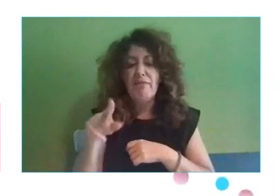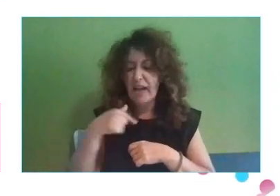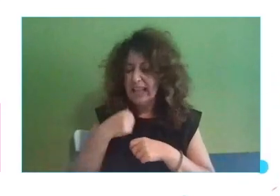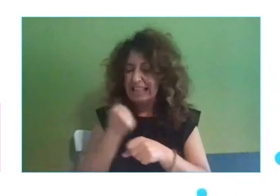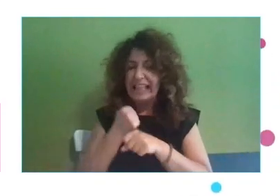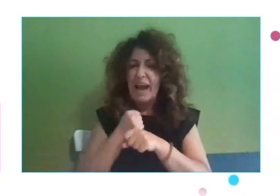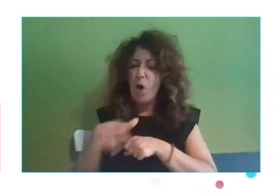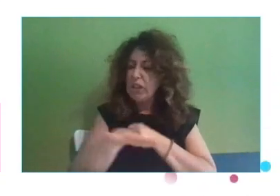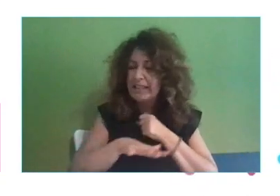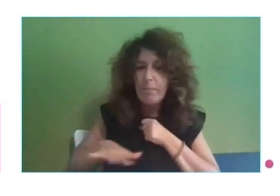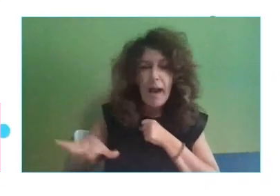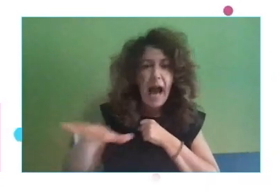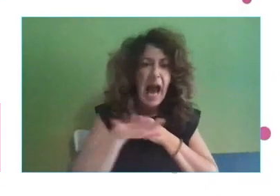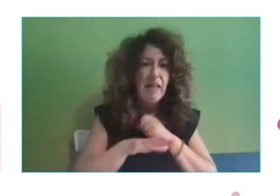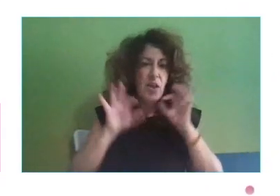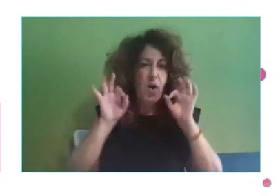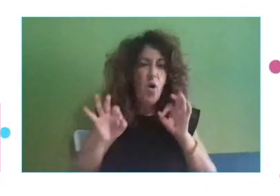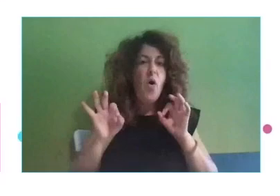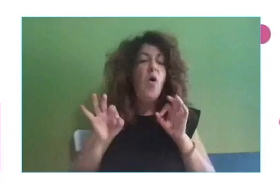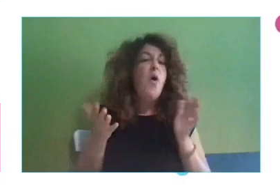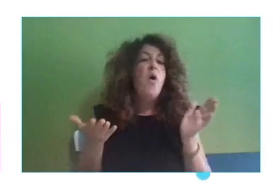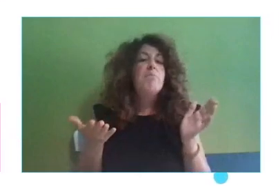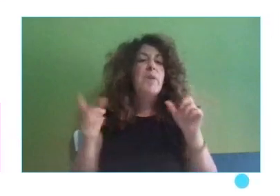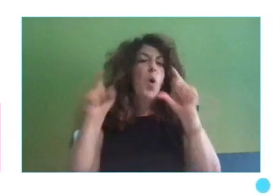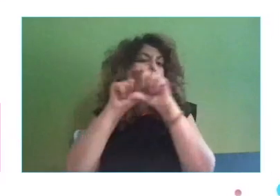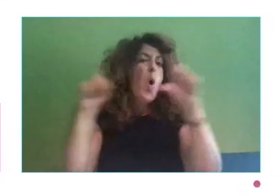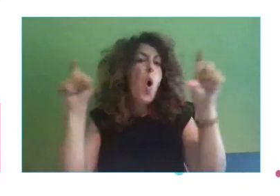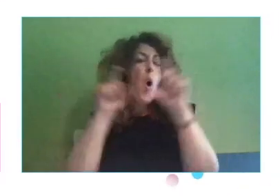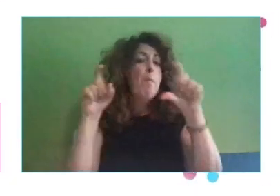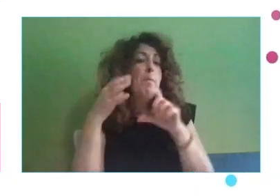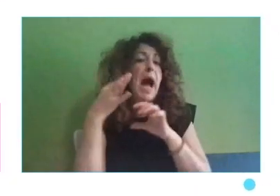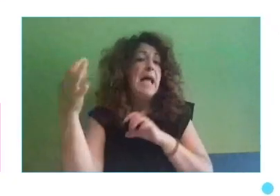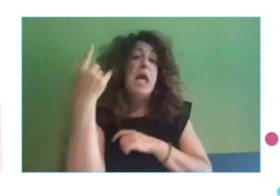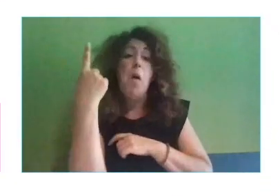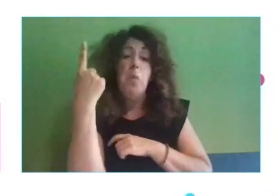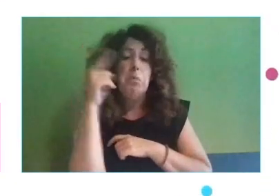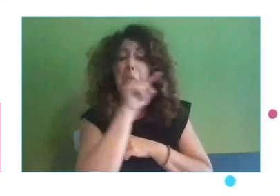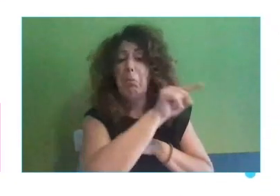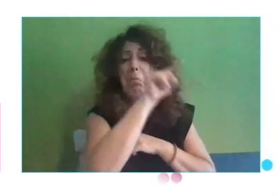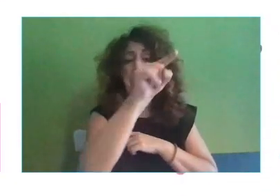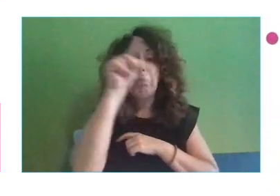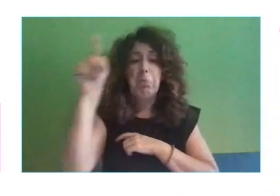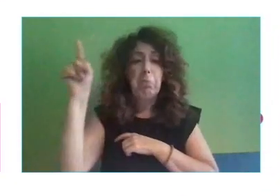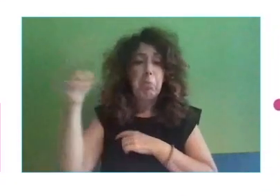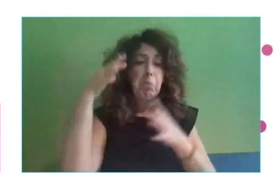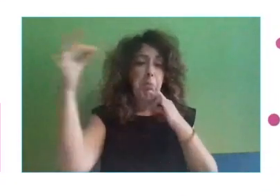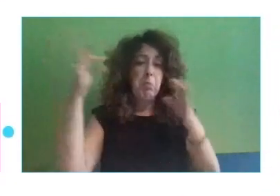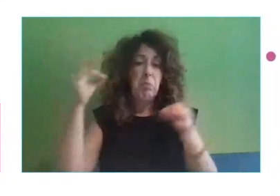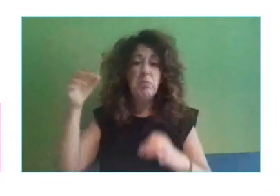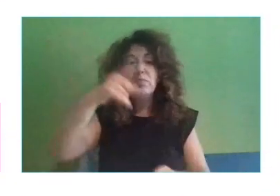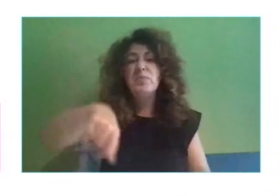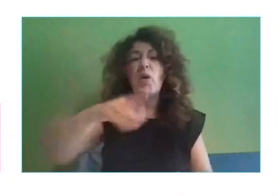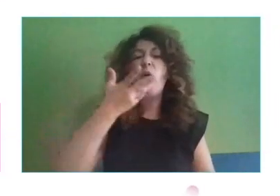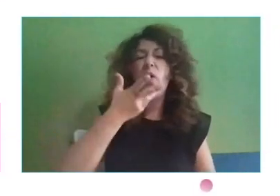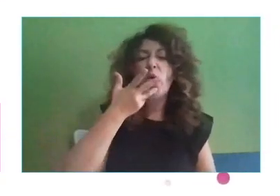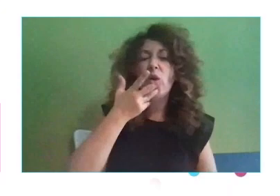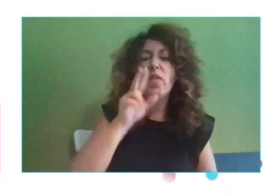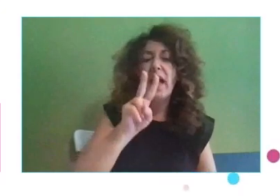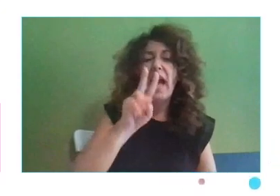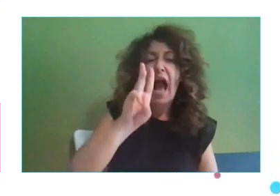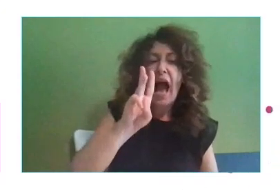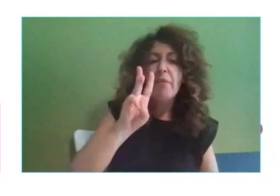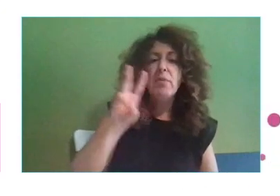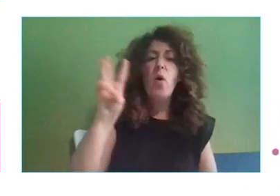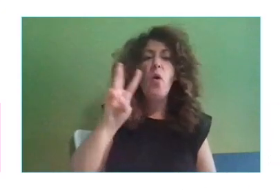necesito, de hecho, una sola compañía para trabajar y del aprendizaje ya ni os cuento, ¿no? ¿Quién conoce Upwork? Levantad la mano, los que estáis aquí y los que estáis